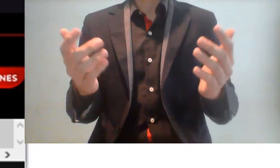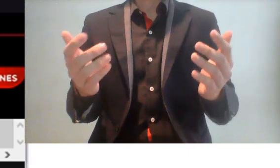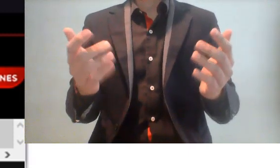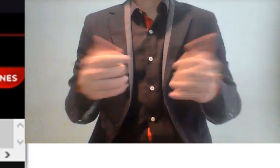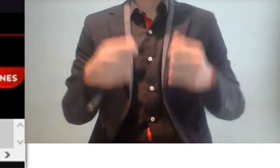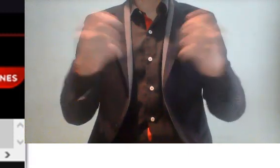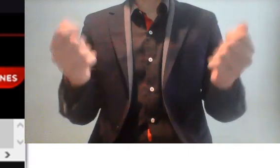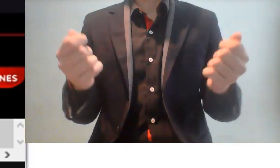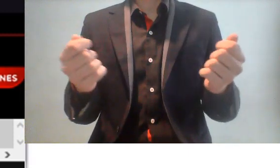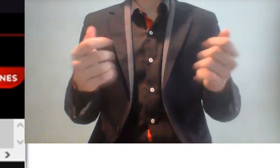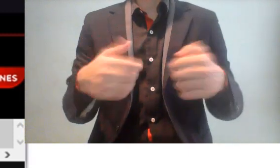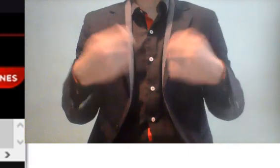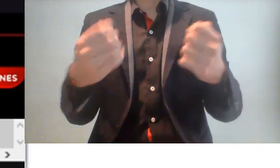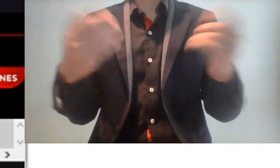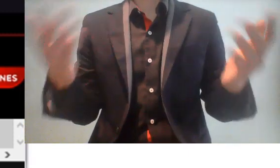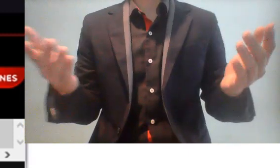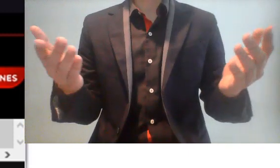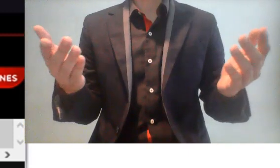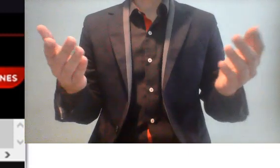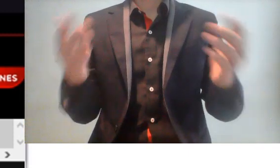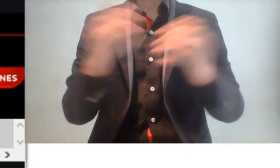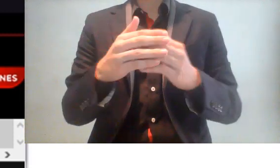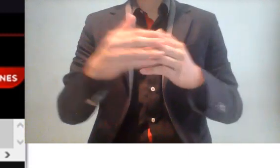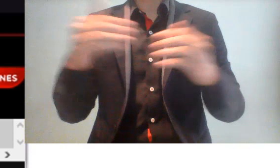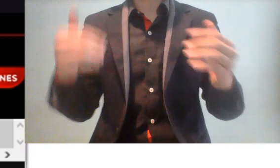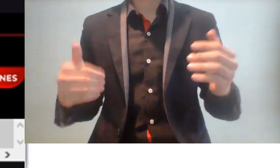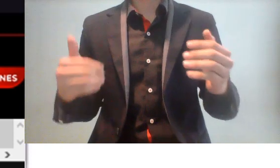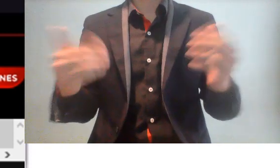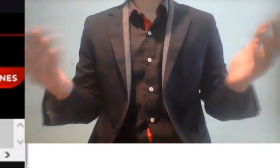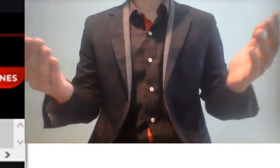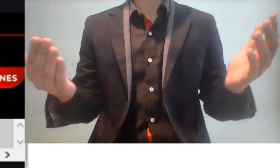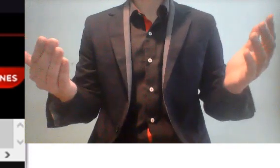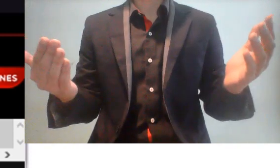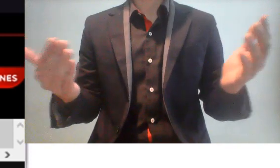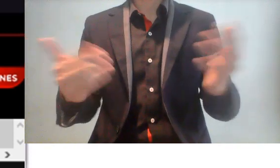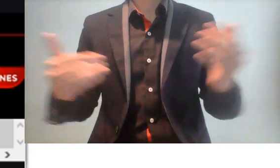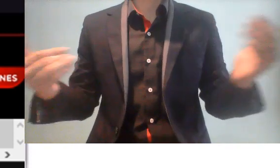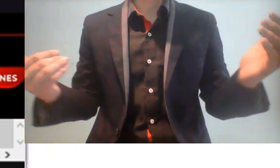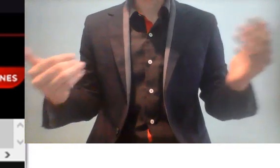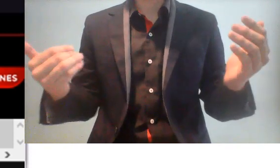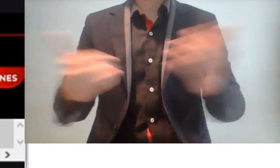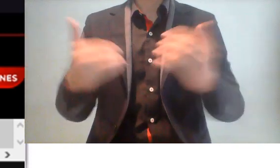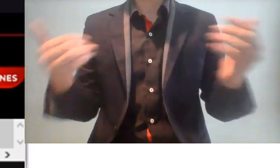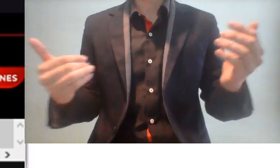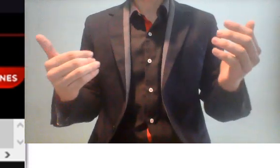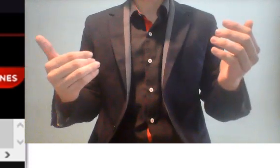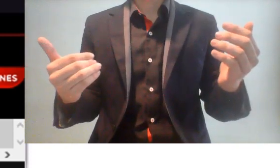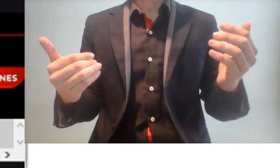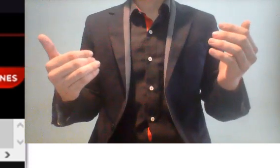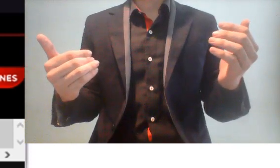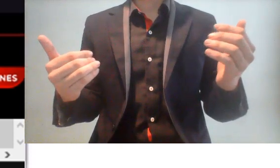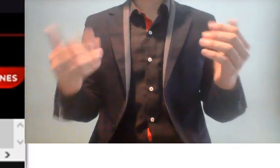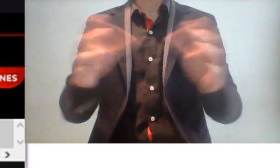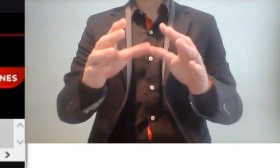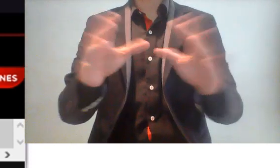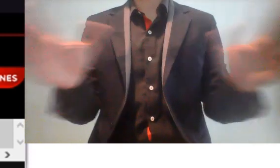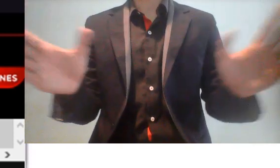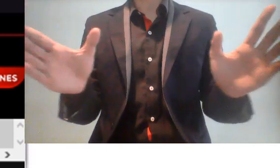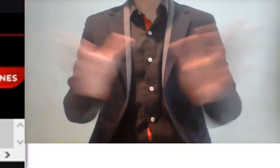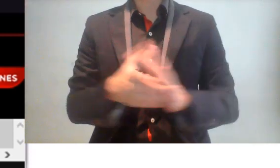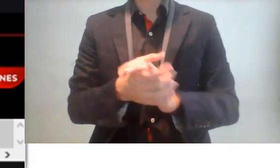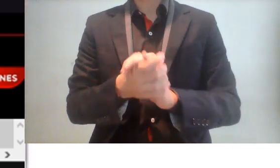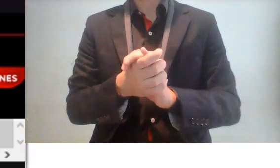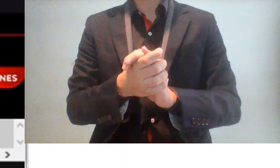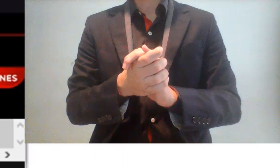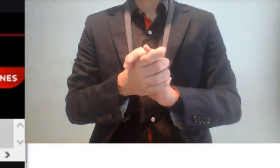un salario, pues, bastante bueno, relativamente bueno, con relación a una persona que gana un salario, pues, malo, bastante malo, me digas que no, esos